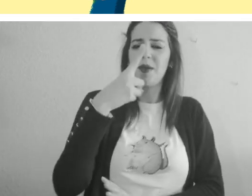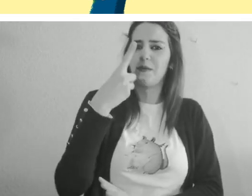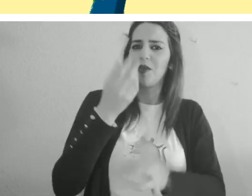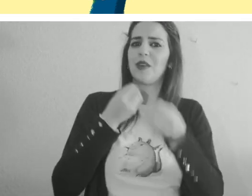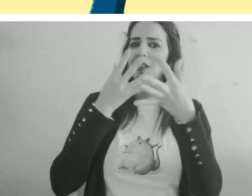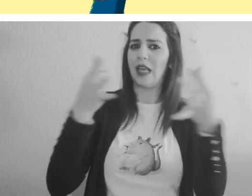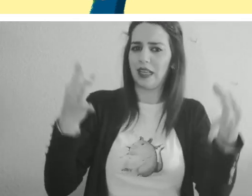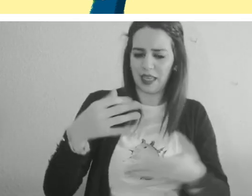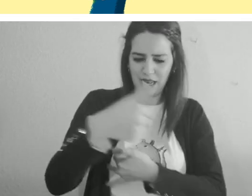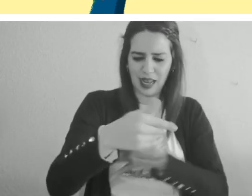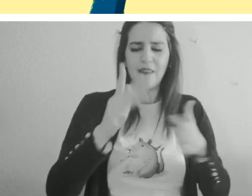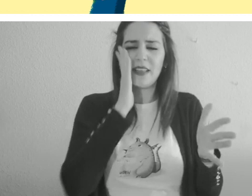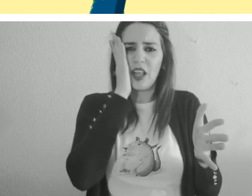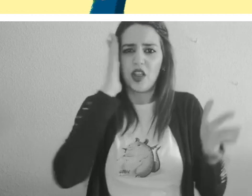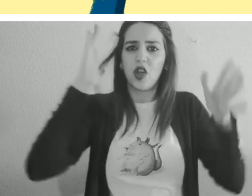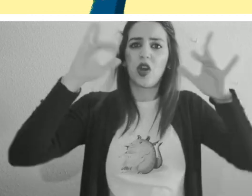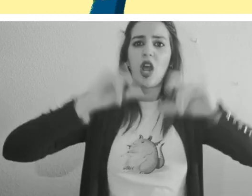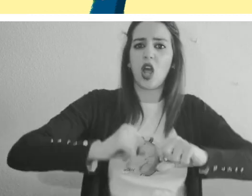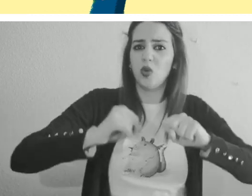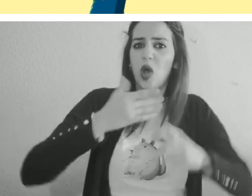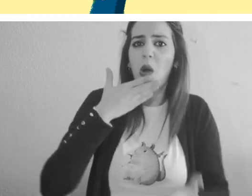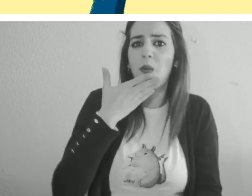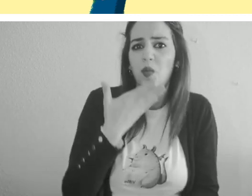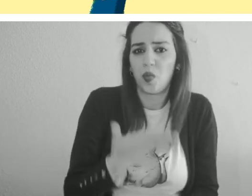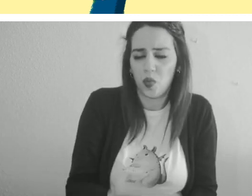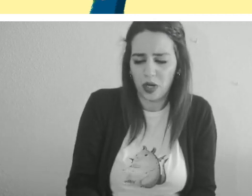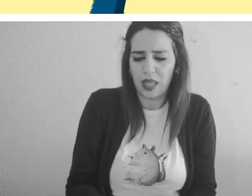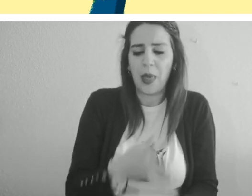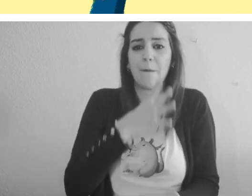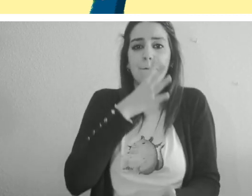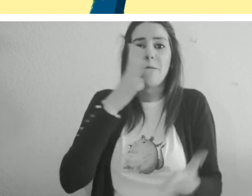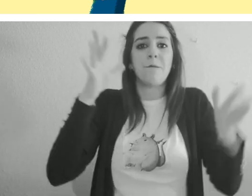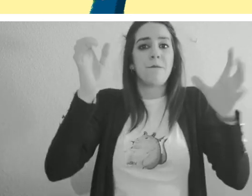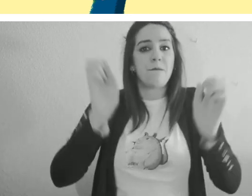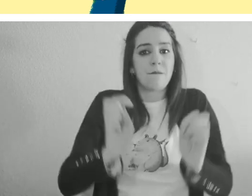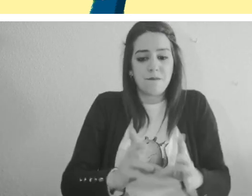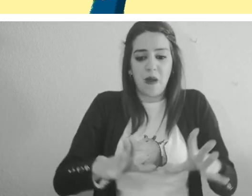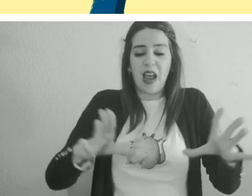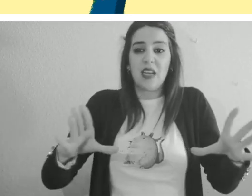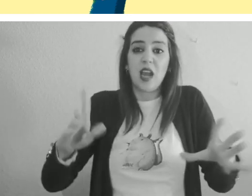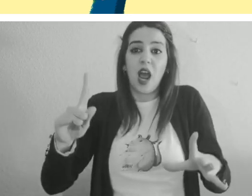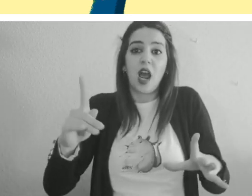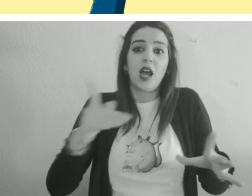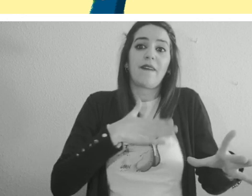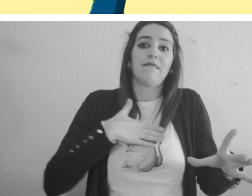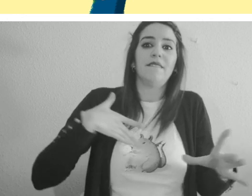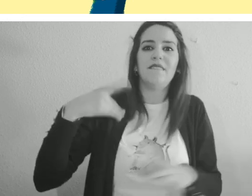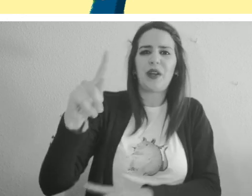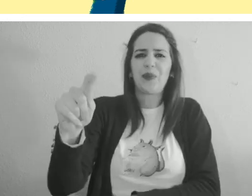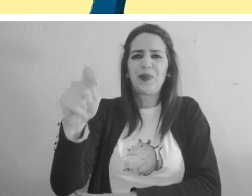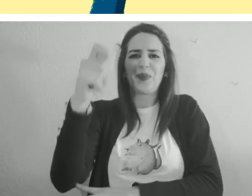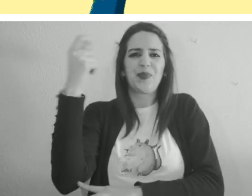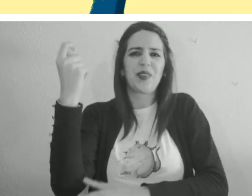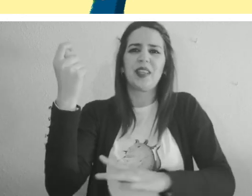habitaciones de los adultos son muy aburridas. No tienen esa magia para cumplir sueños que sí tienen la de los niños y